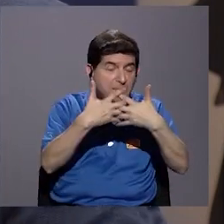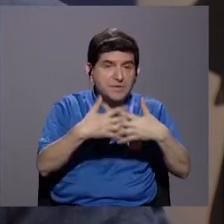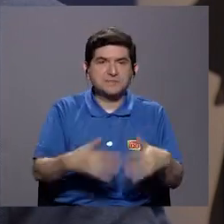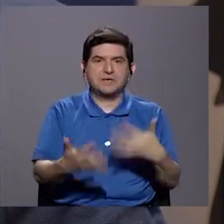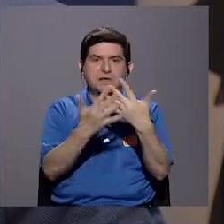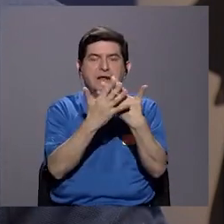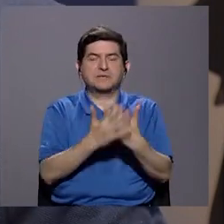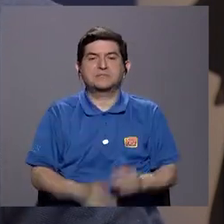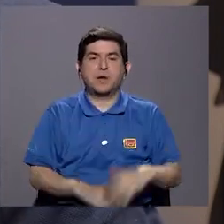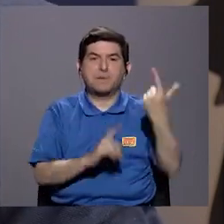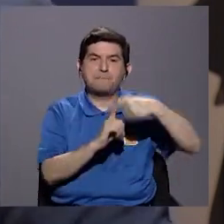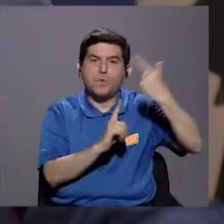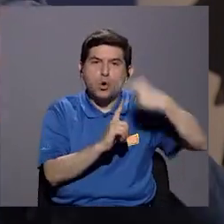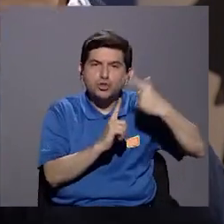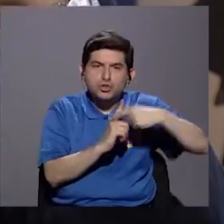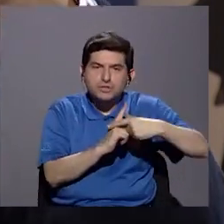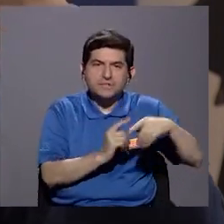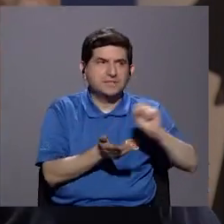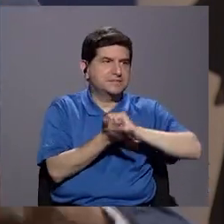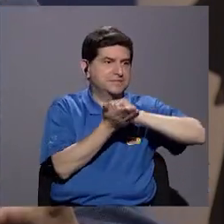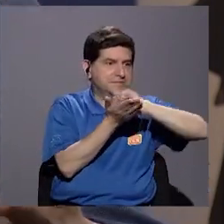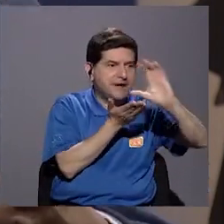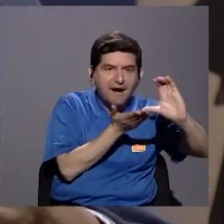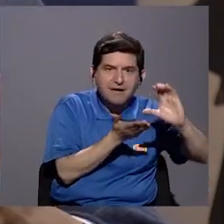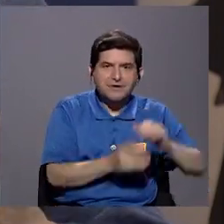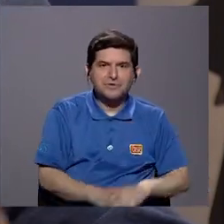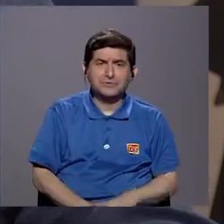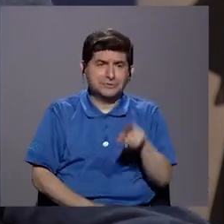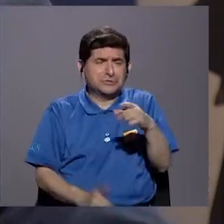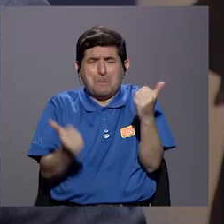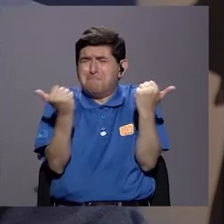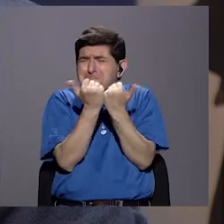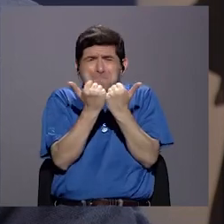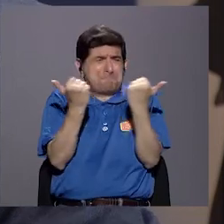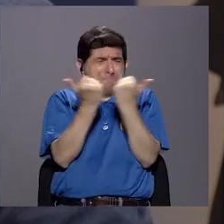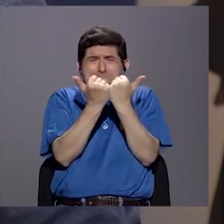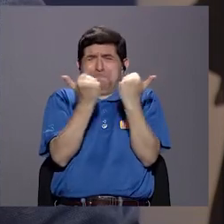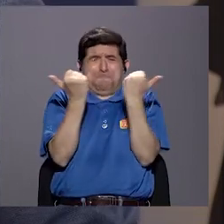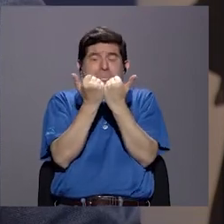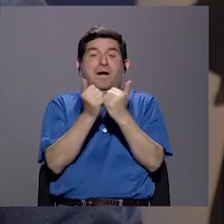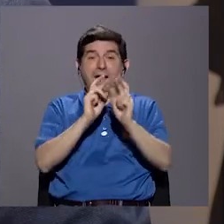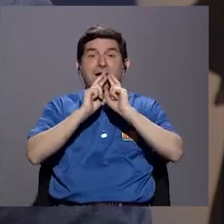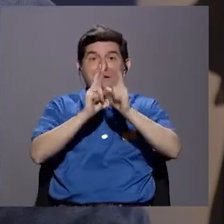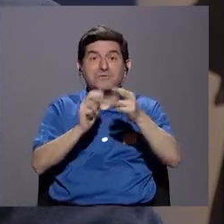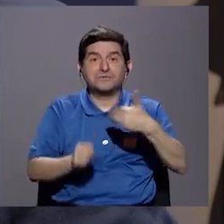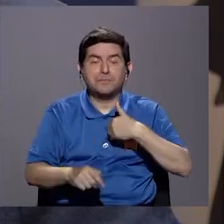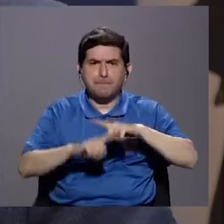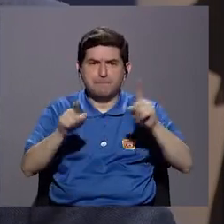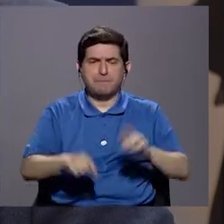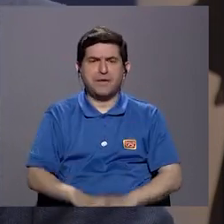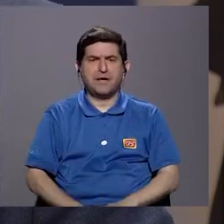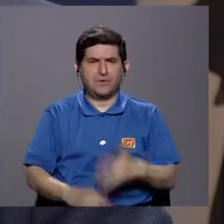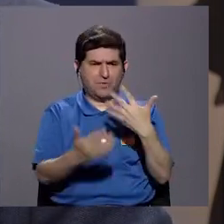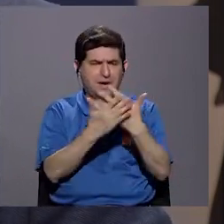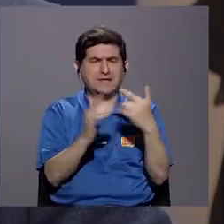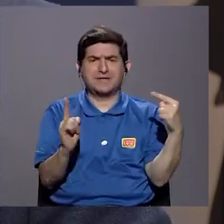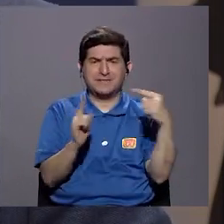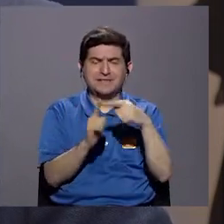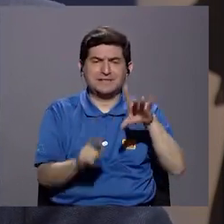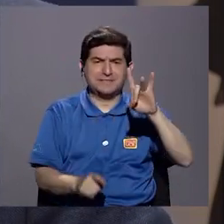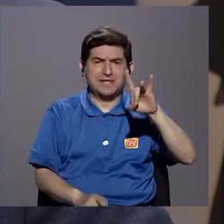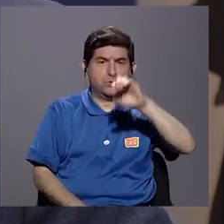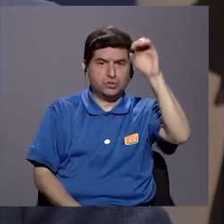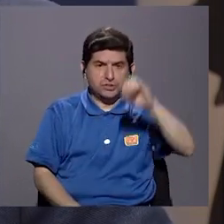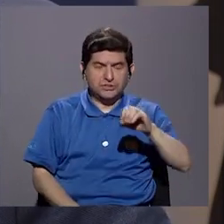al mezclarse con cárceles como la de Pocosí o como la de San Carlos, que está reventada, entonces da ese resultado. Pero tenemos cárceles con un 80% de